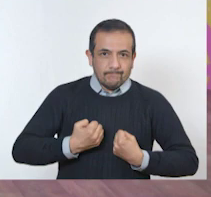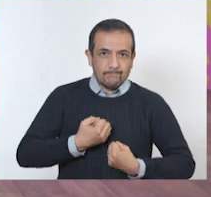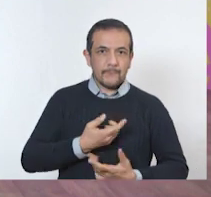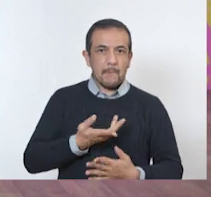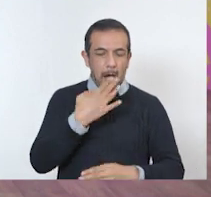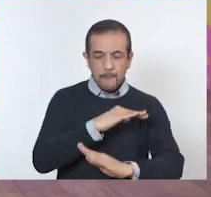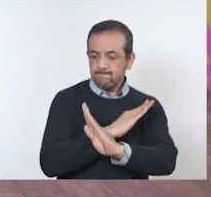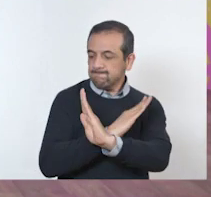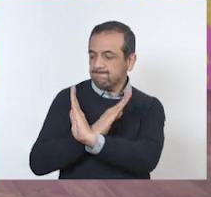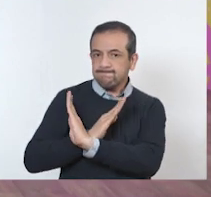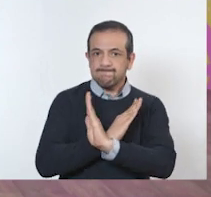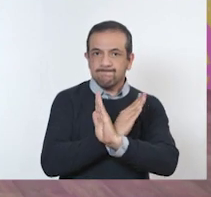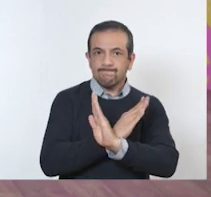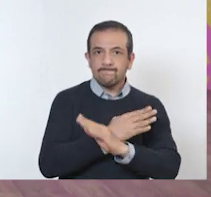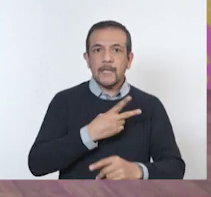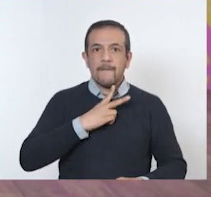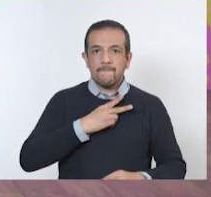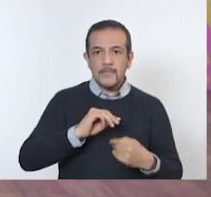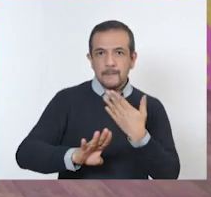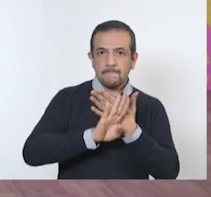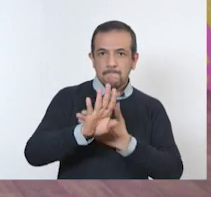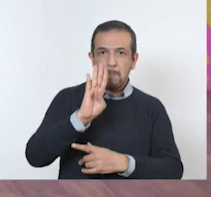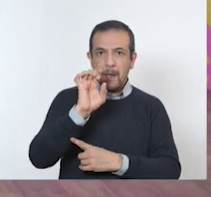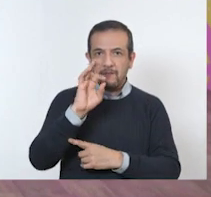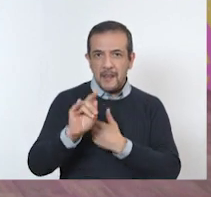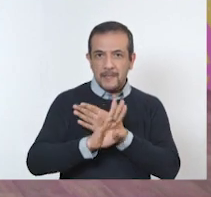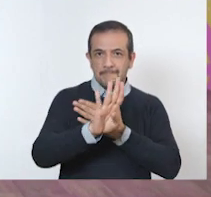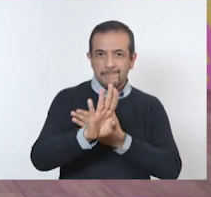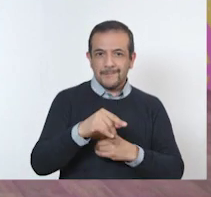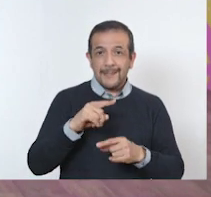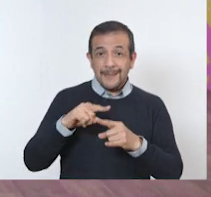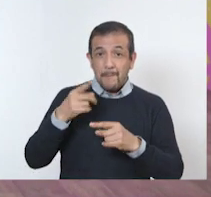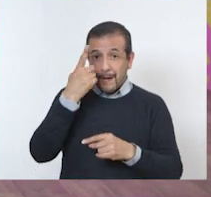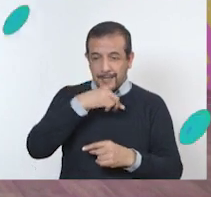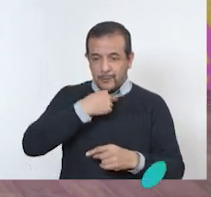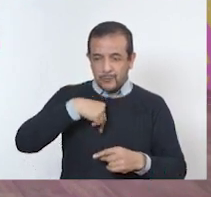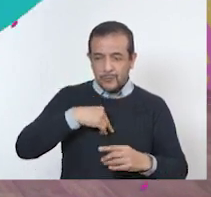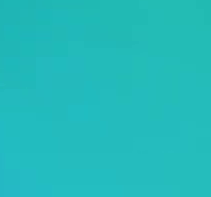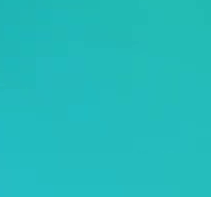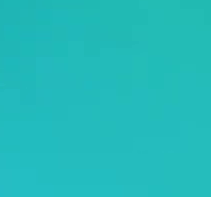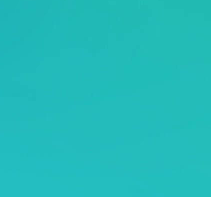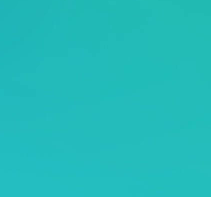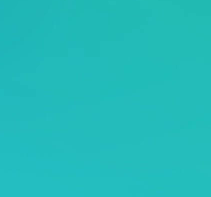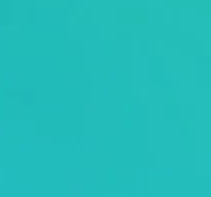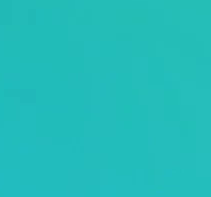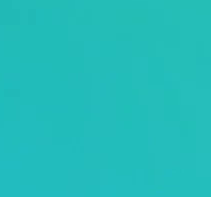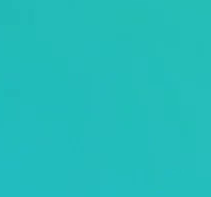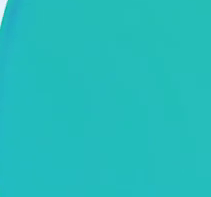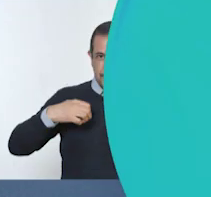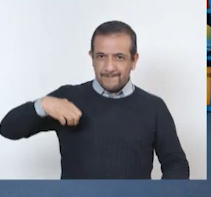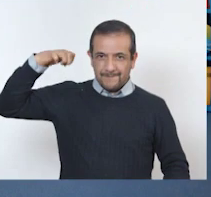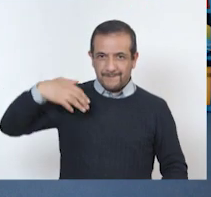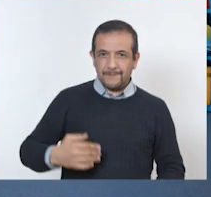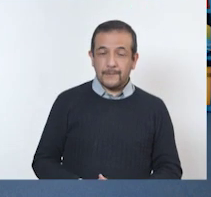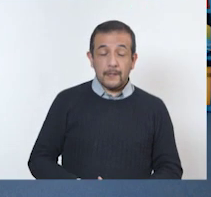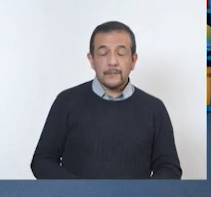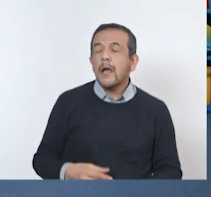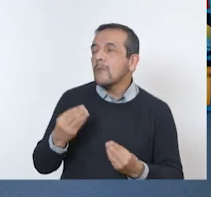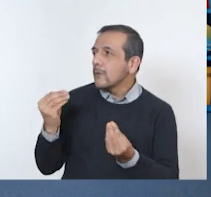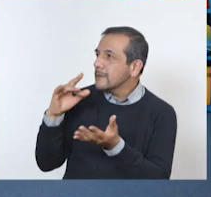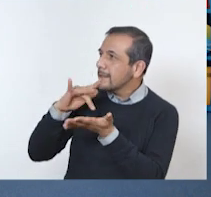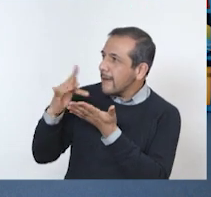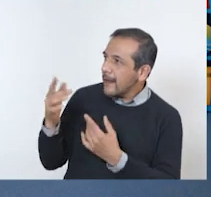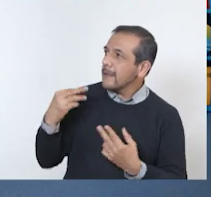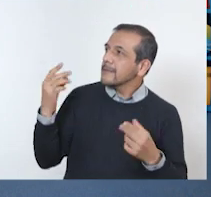fortalecer un sistema inmune, hay que tener una vida saludable para un buen desarrollo en tu vida. Muchas gracias. Pues le damos las gracias a la